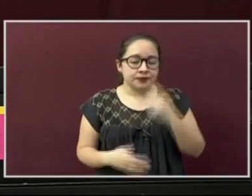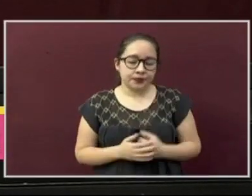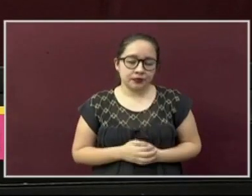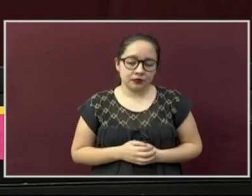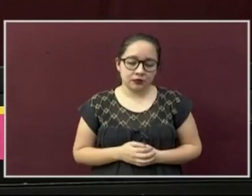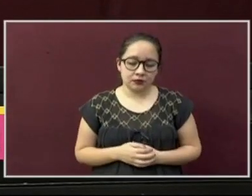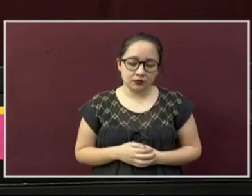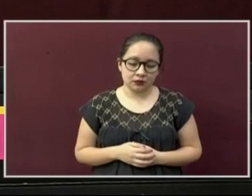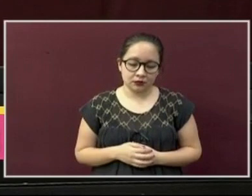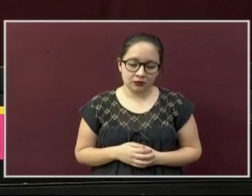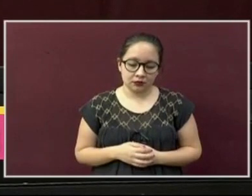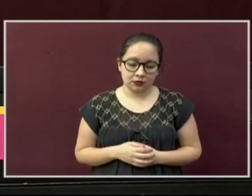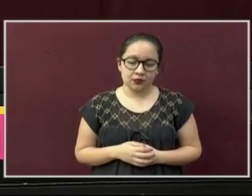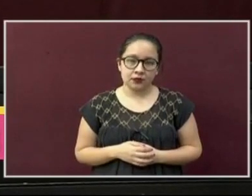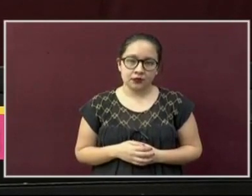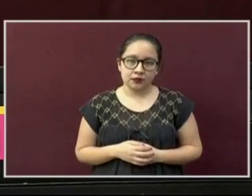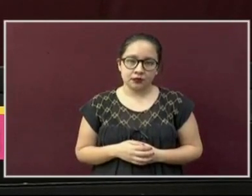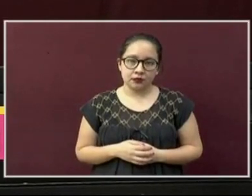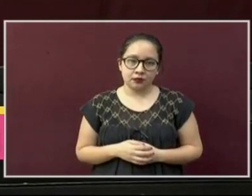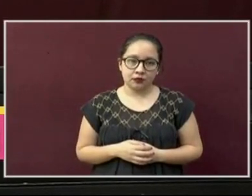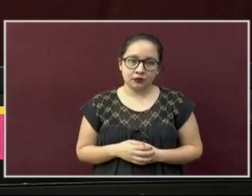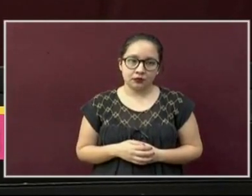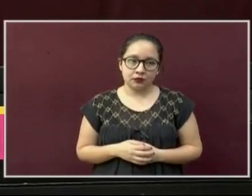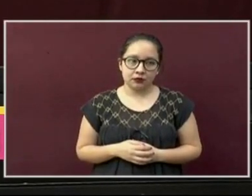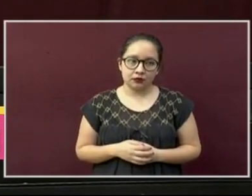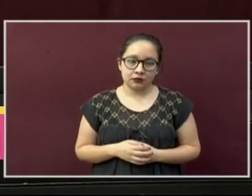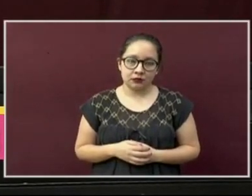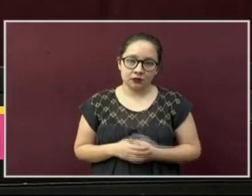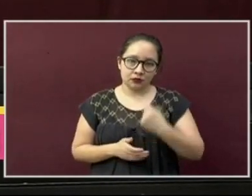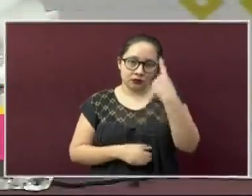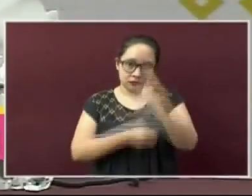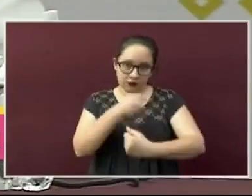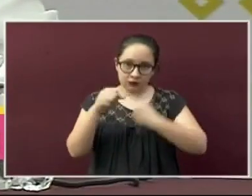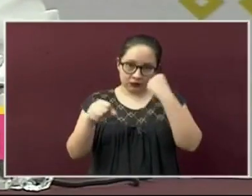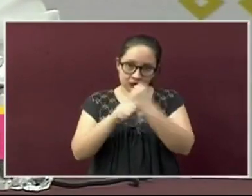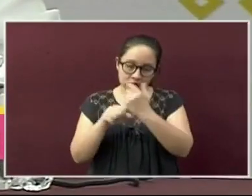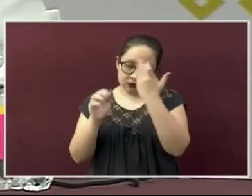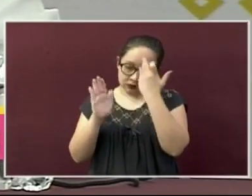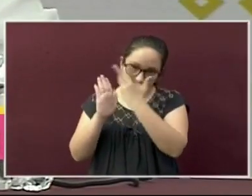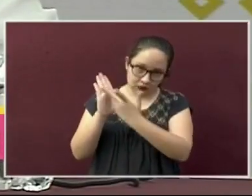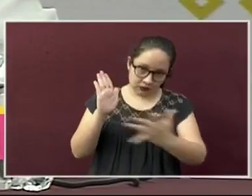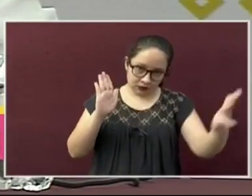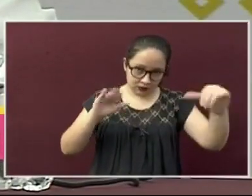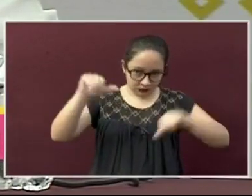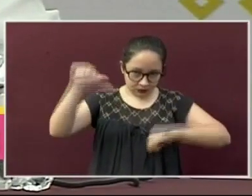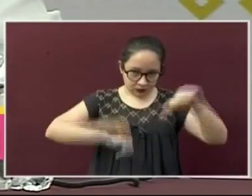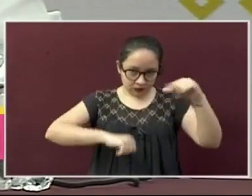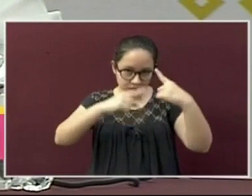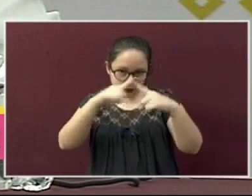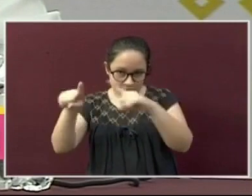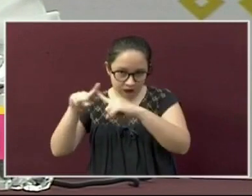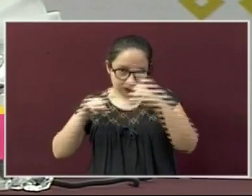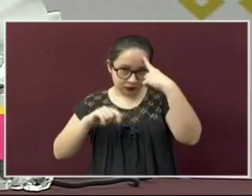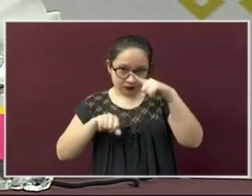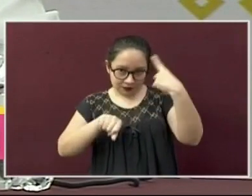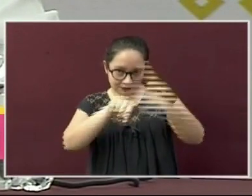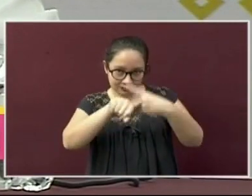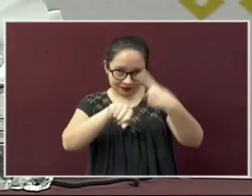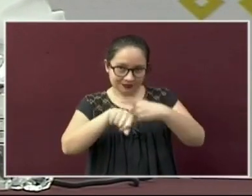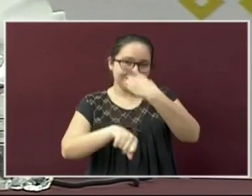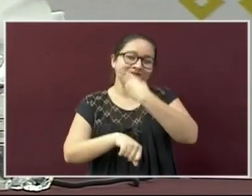desarrollan a lo largo de todo el año con el propósito de prevenir la enfermedad,